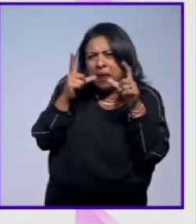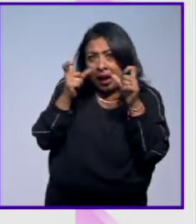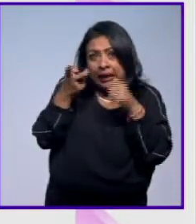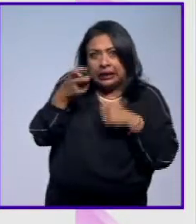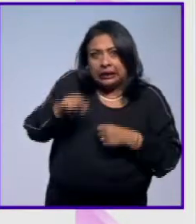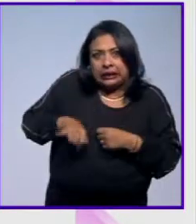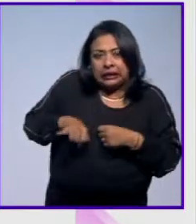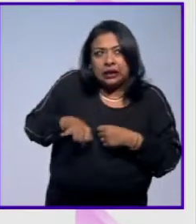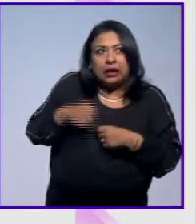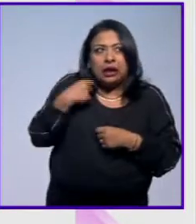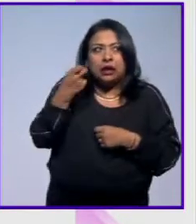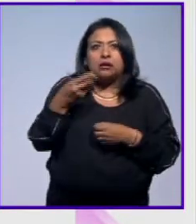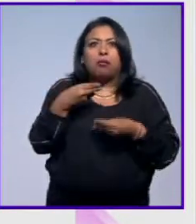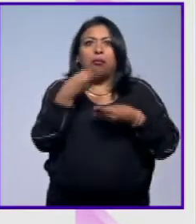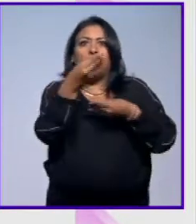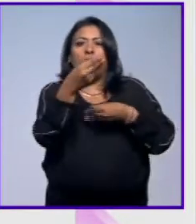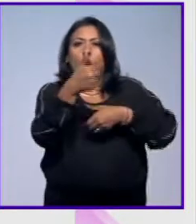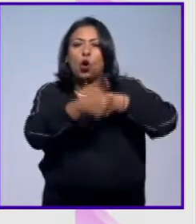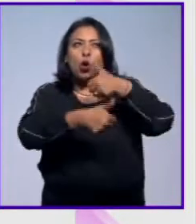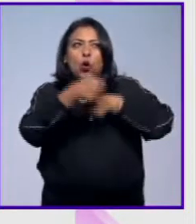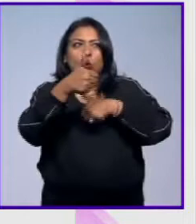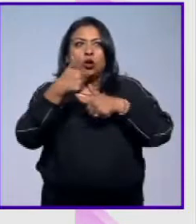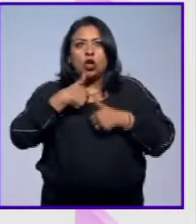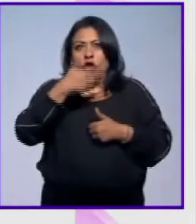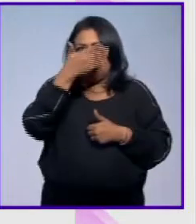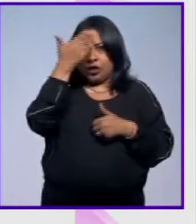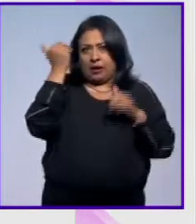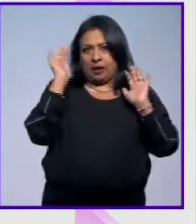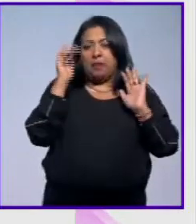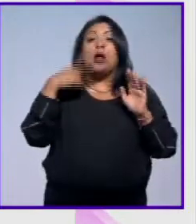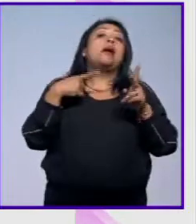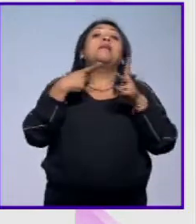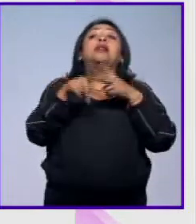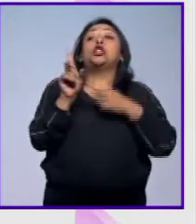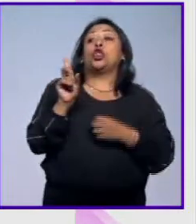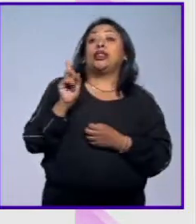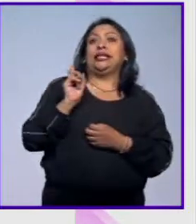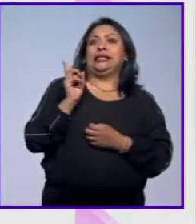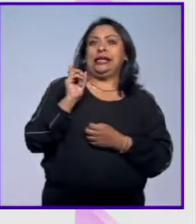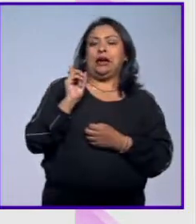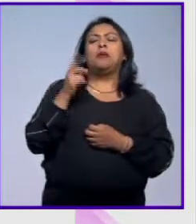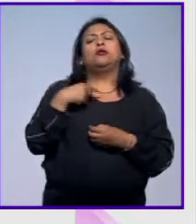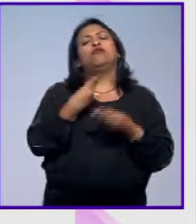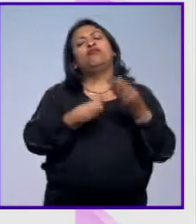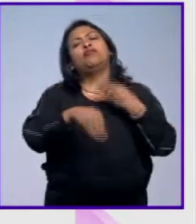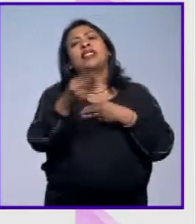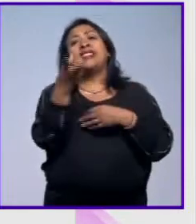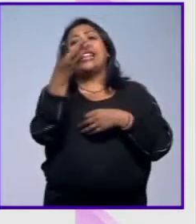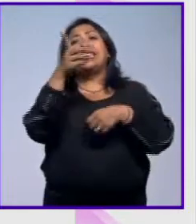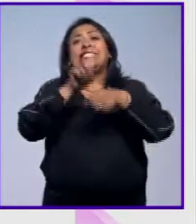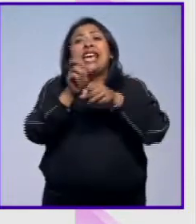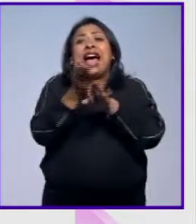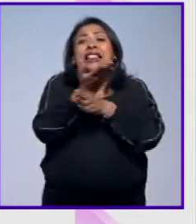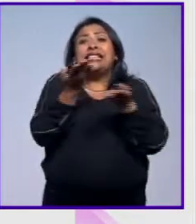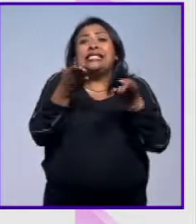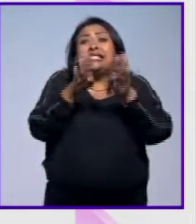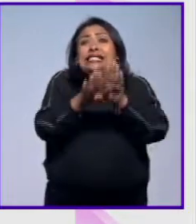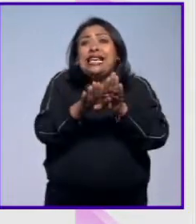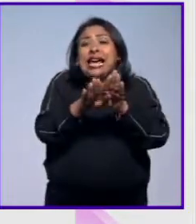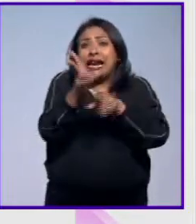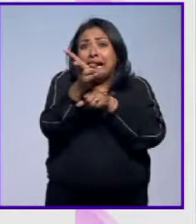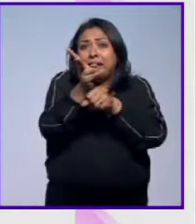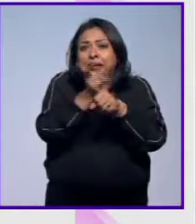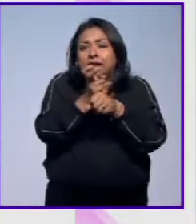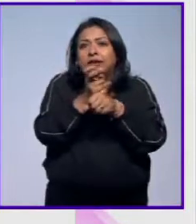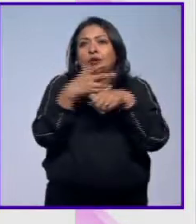lo interesante y con esa mando el concurso. Yo no sabía del concurso, pero se inició en diciembre y mando mis fotos tres días antes de que acabara la convocatoria